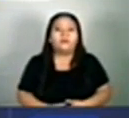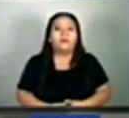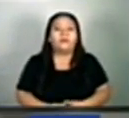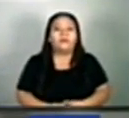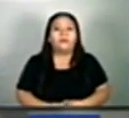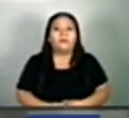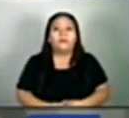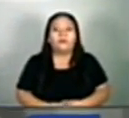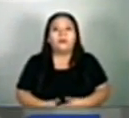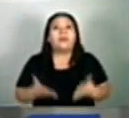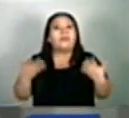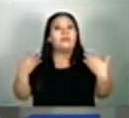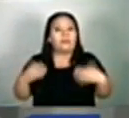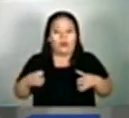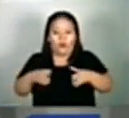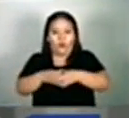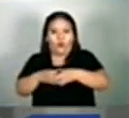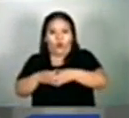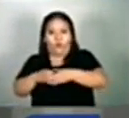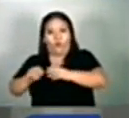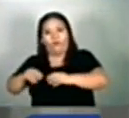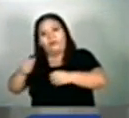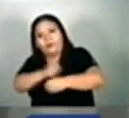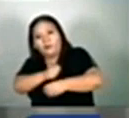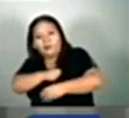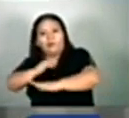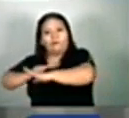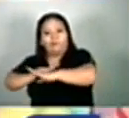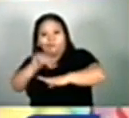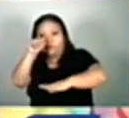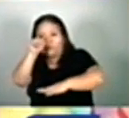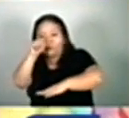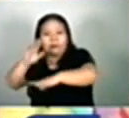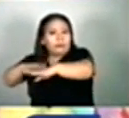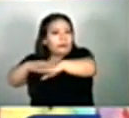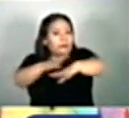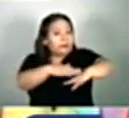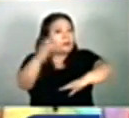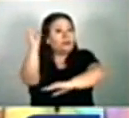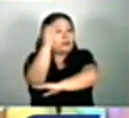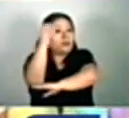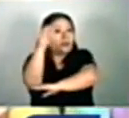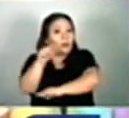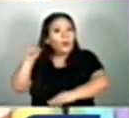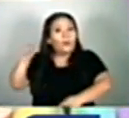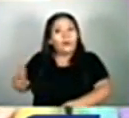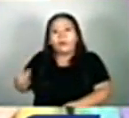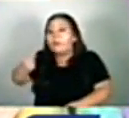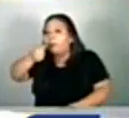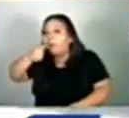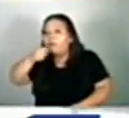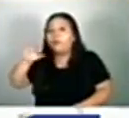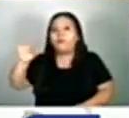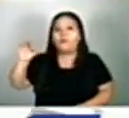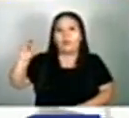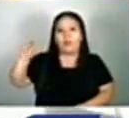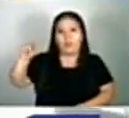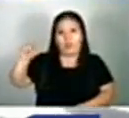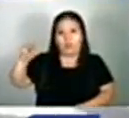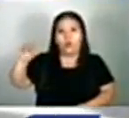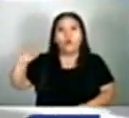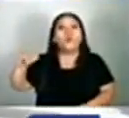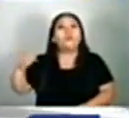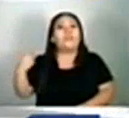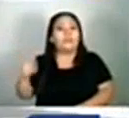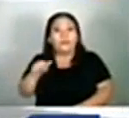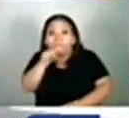El sistema de alerta temprana de la Comisión Nacional Antidrogas emitió una alerta por el fentanilo, sustancia que ya se encuentra ingresando